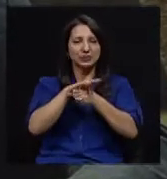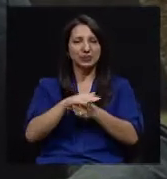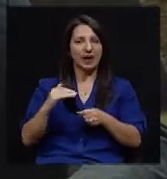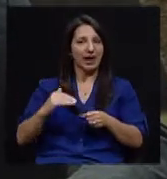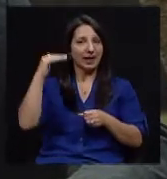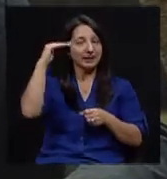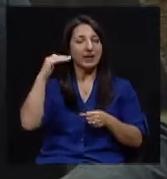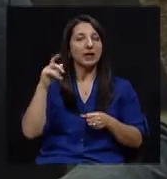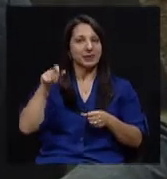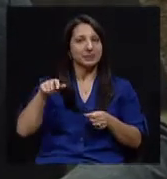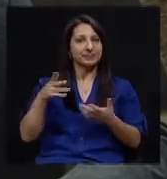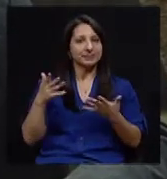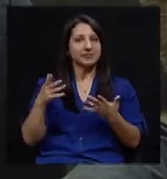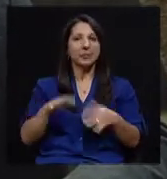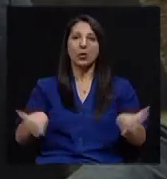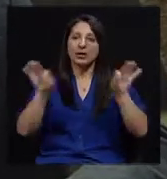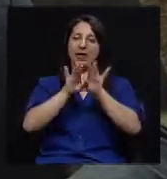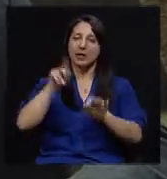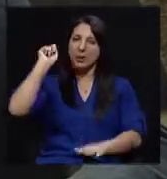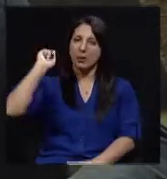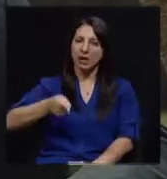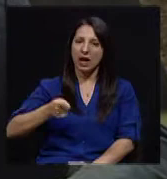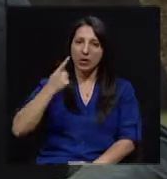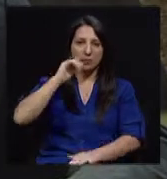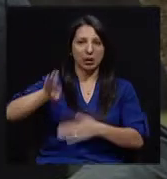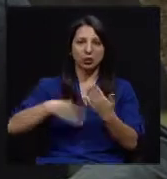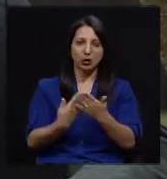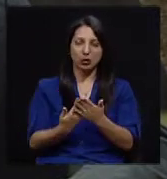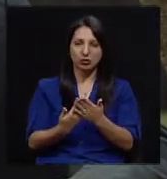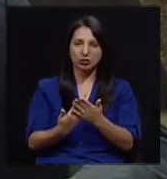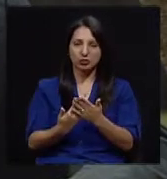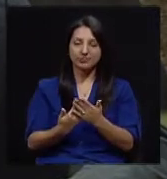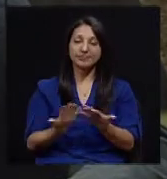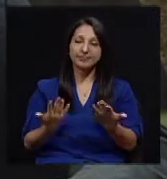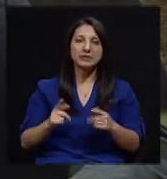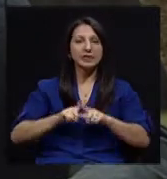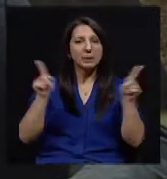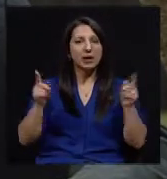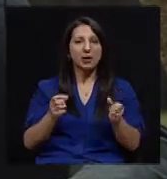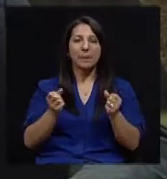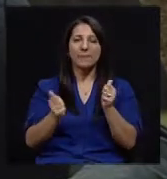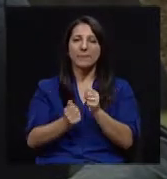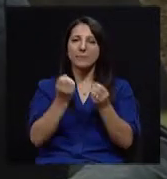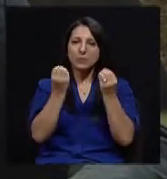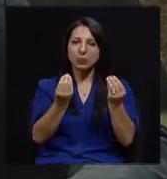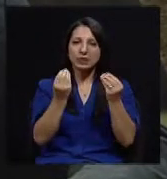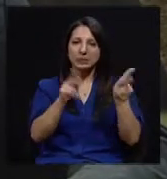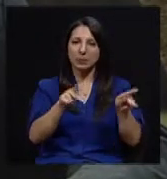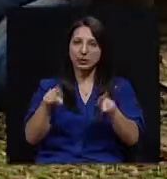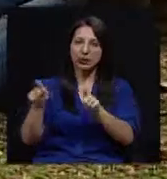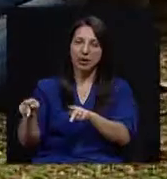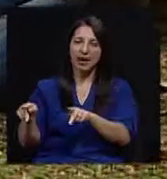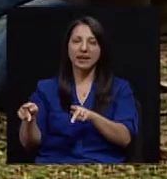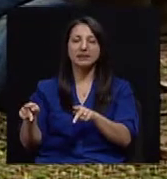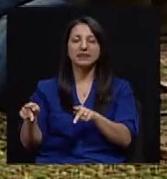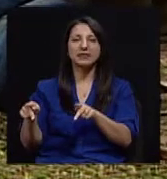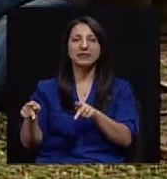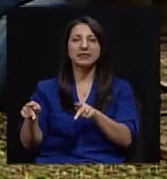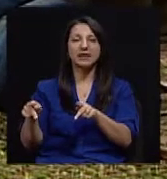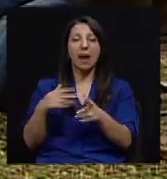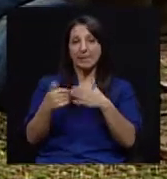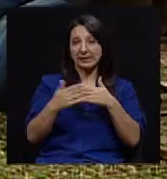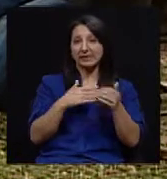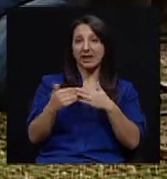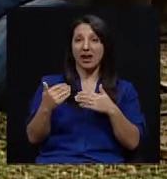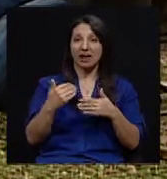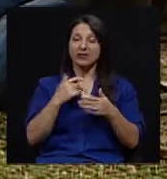Eso es prácticamente mandatorio para todos. Sin embargo, muchos de estas personas, a pesar de que